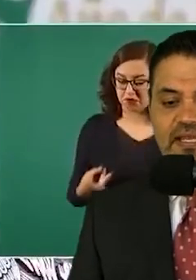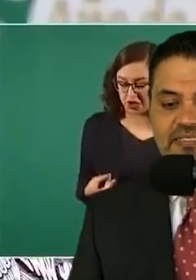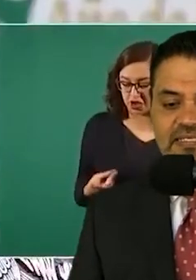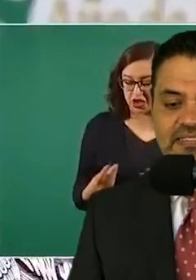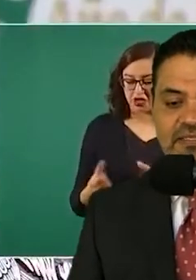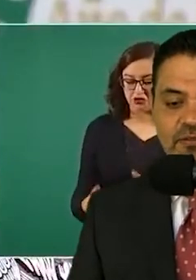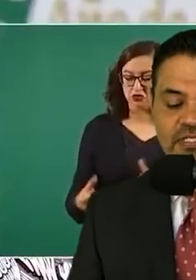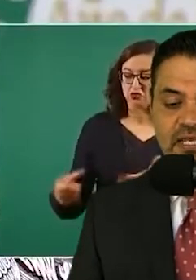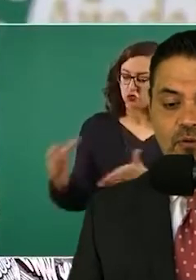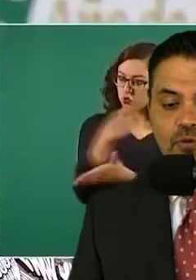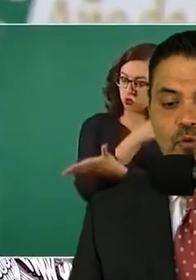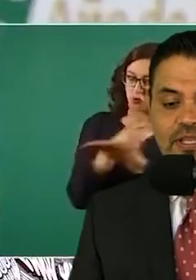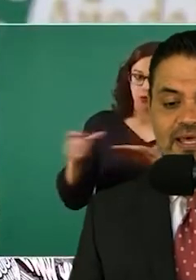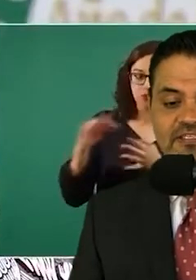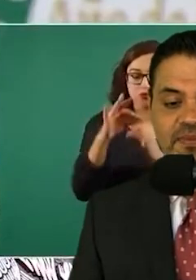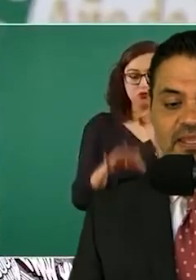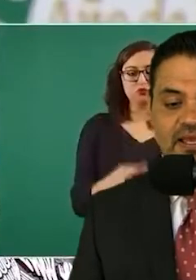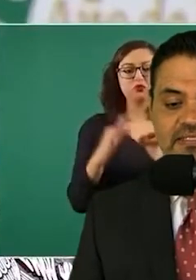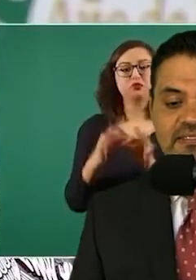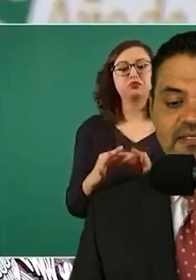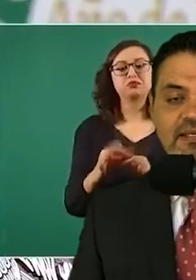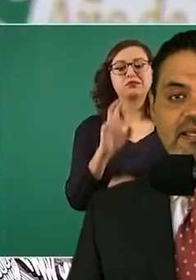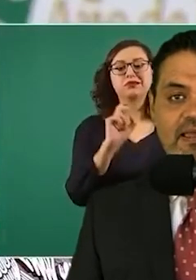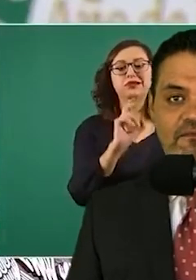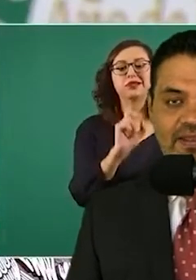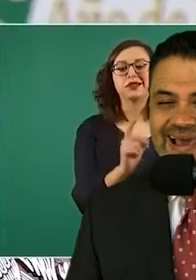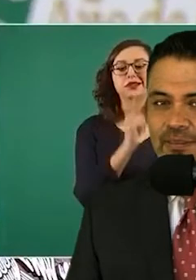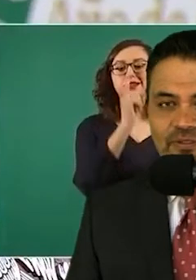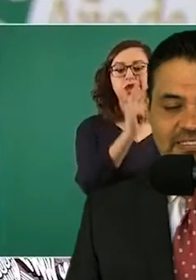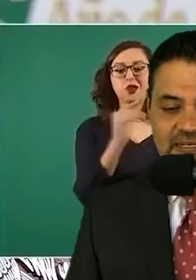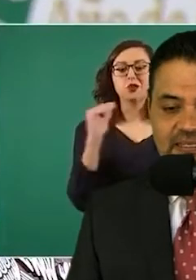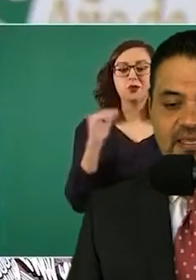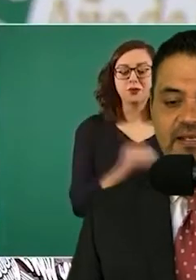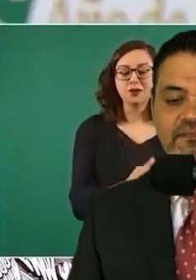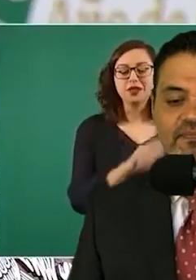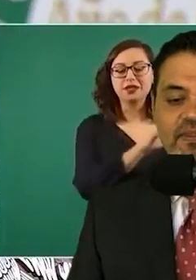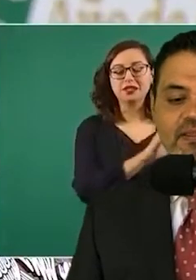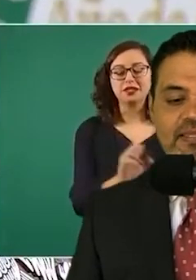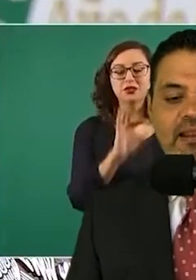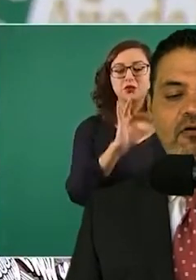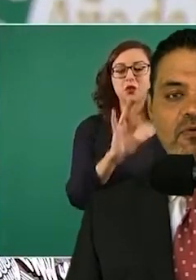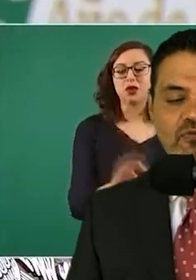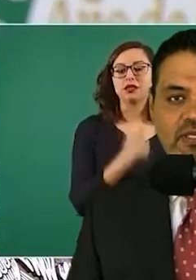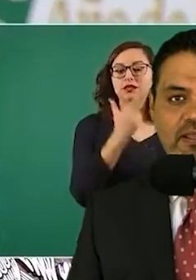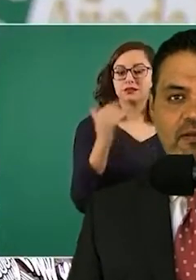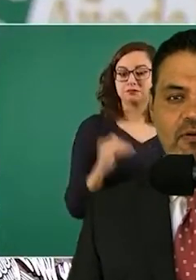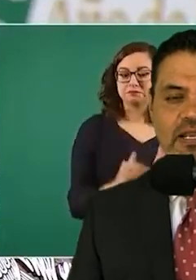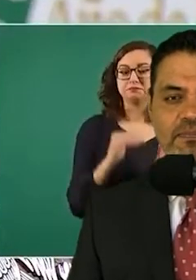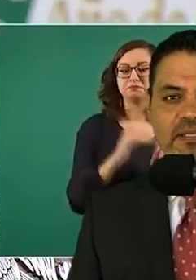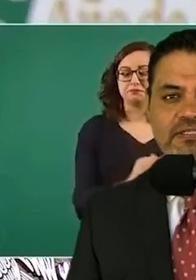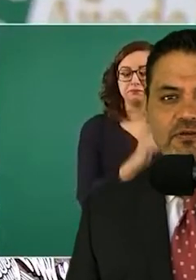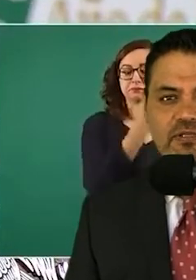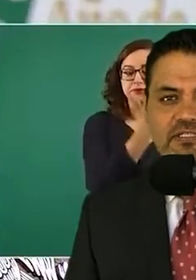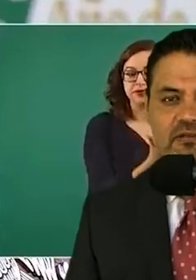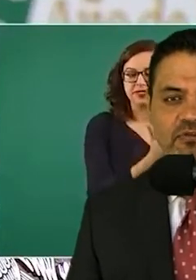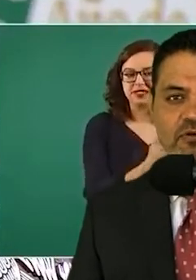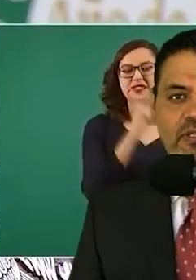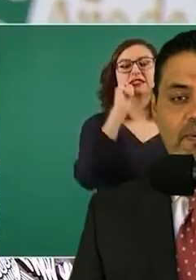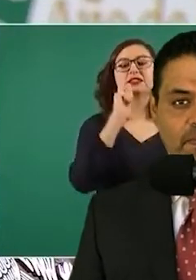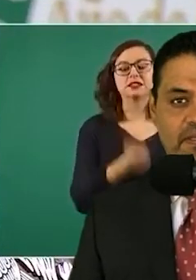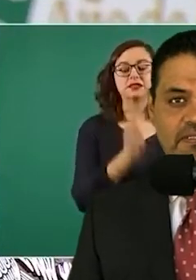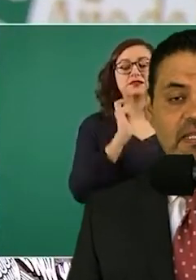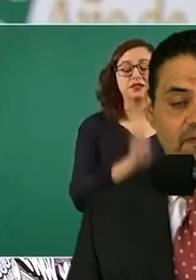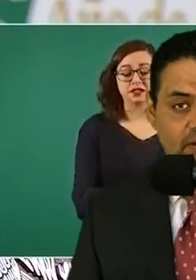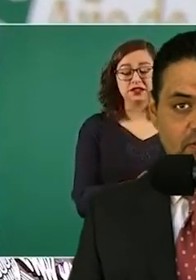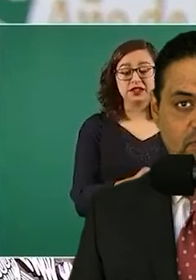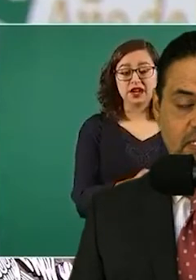los hospitales, centros de salud, unidades médicas, en fin, a donde se requiera tal como sucede con la repartición y distribución